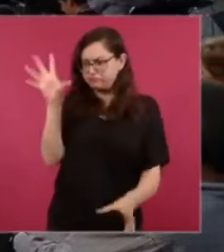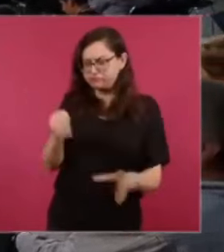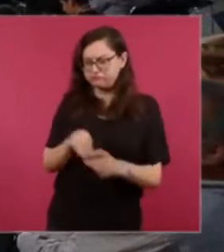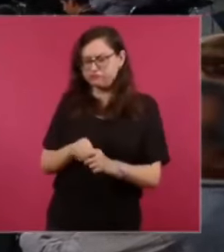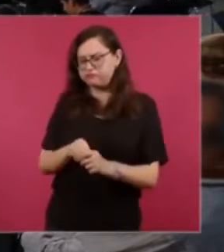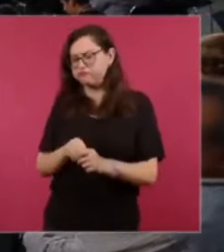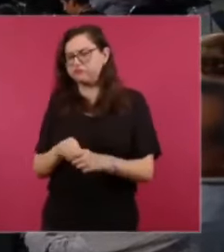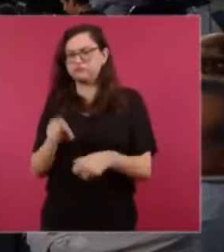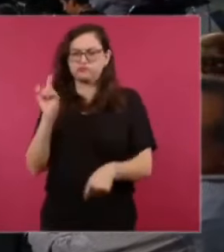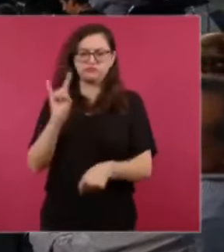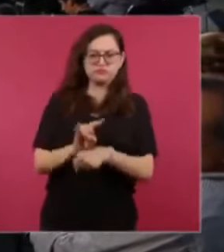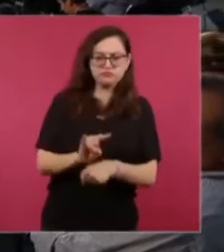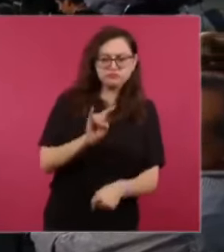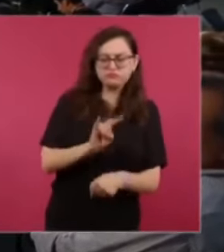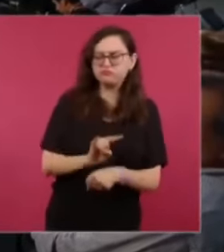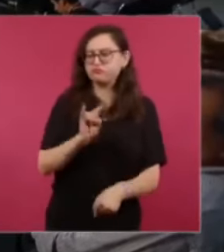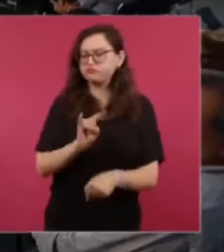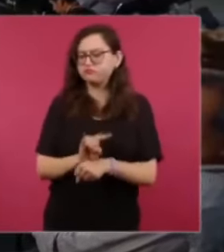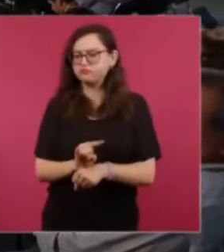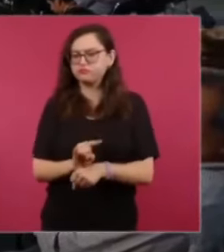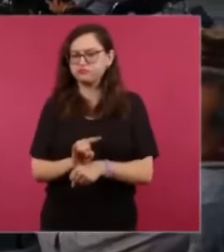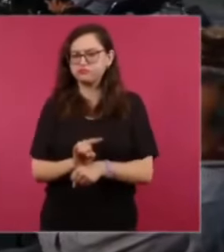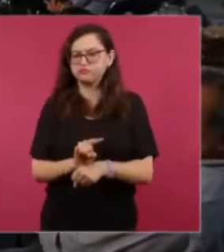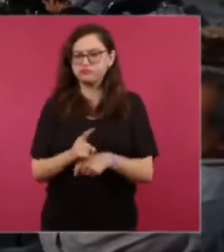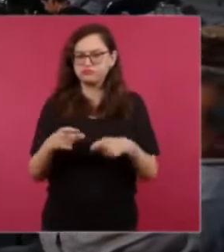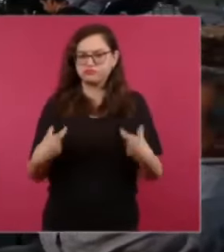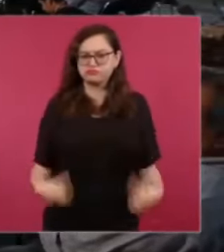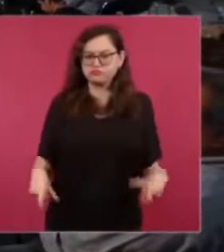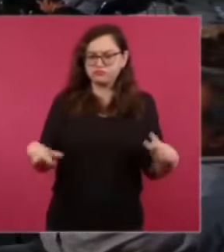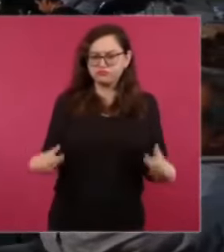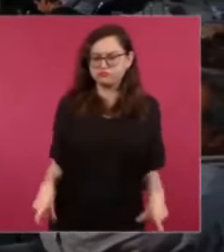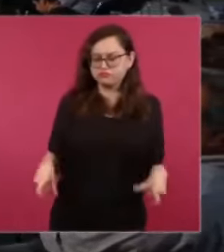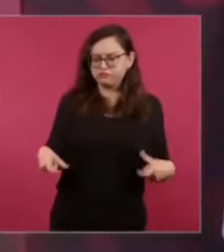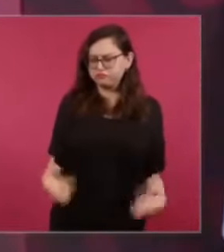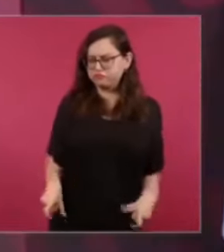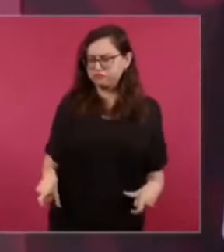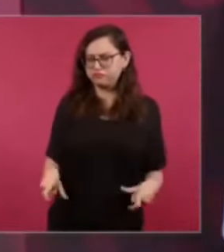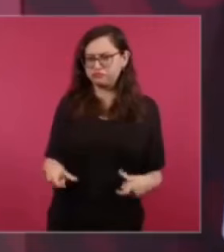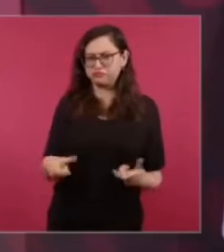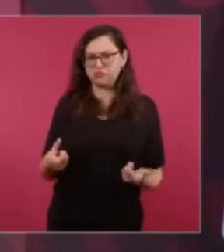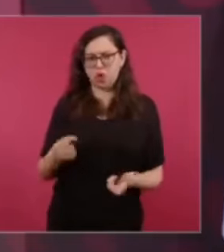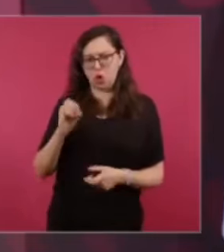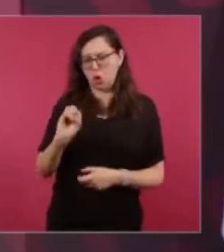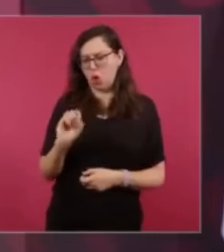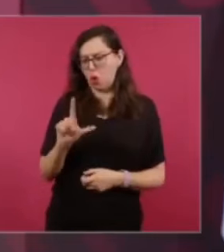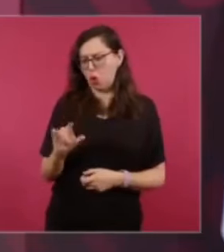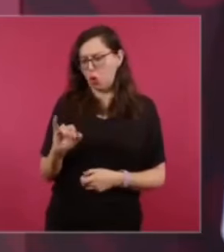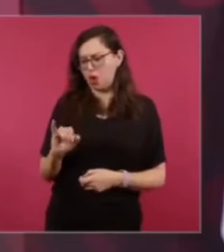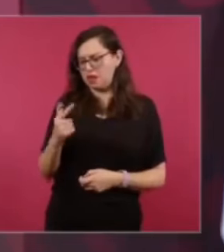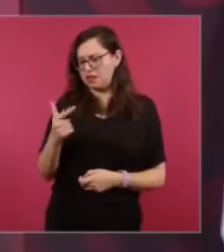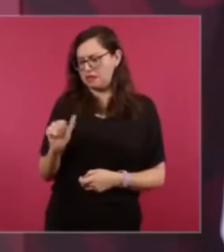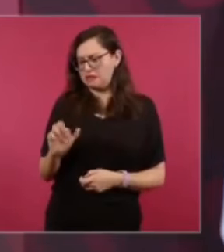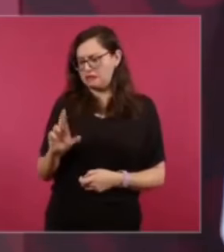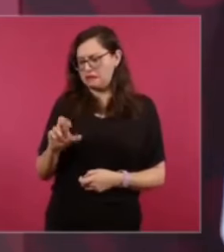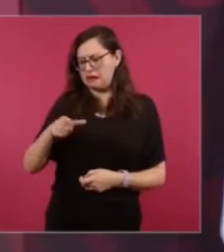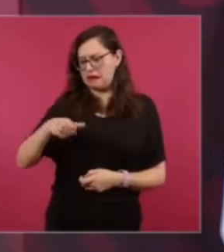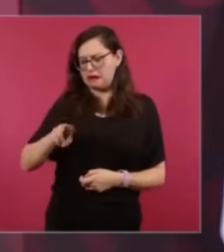era una oligarquía con fachada de democracia, porque al pueblo